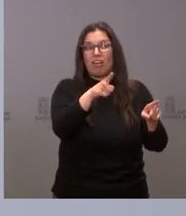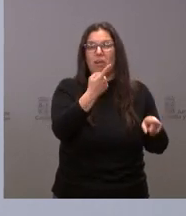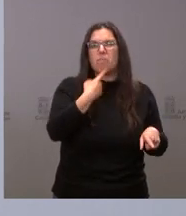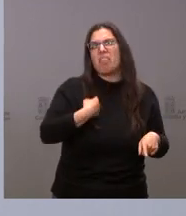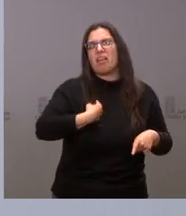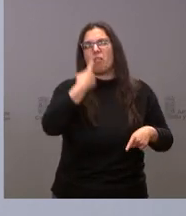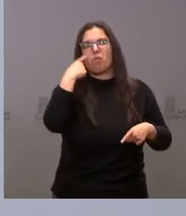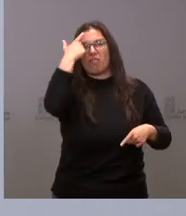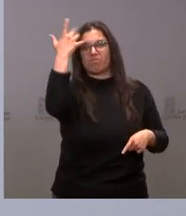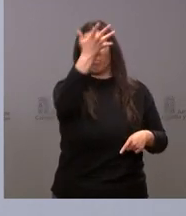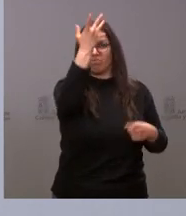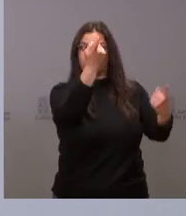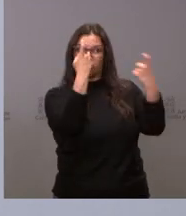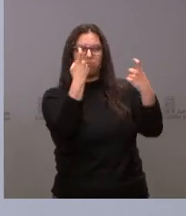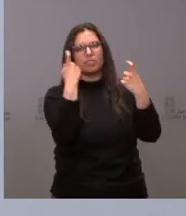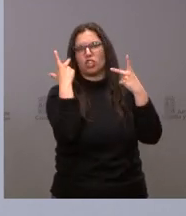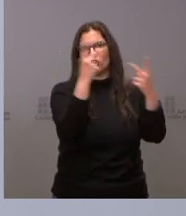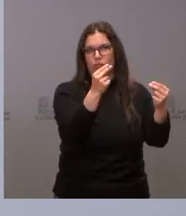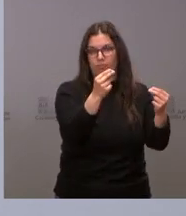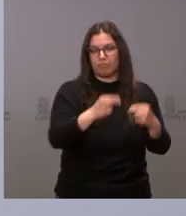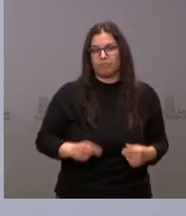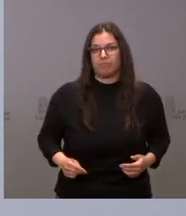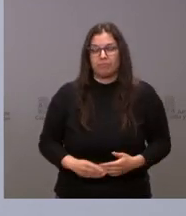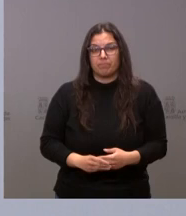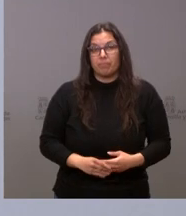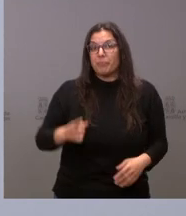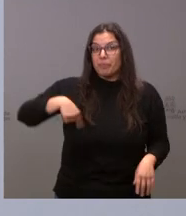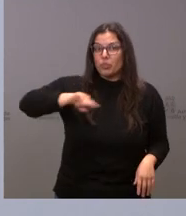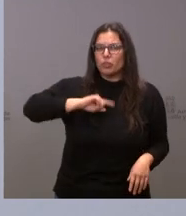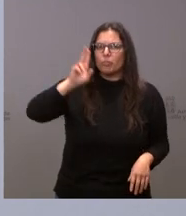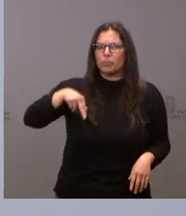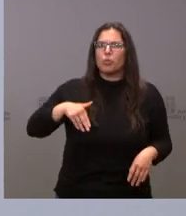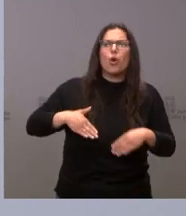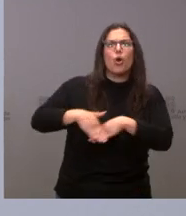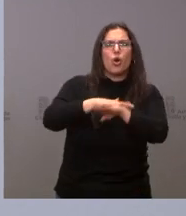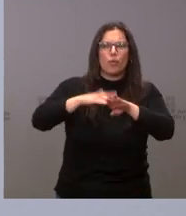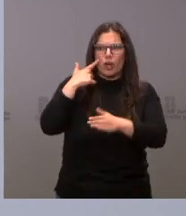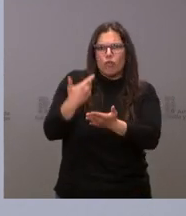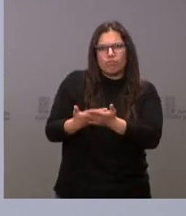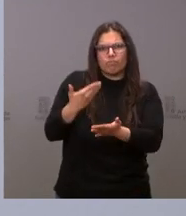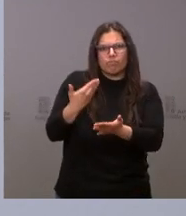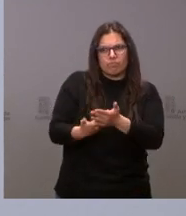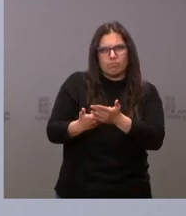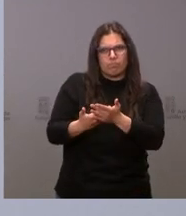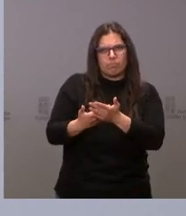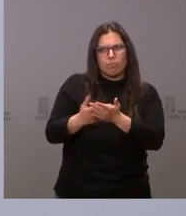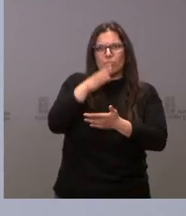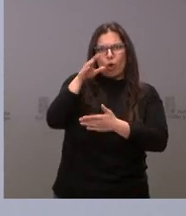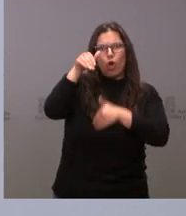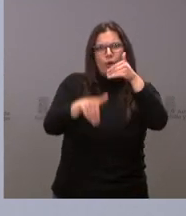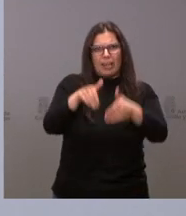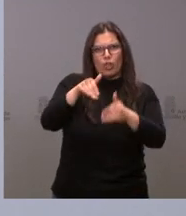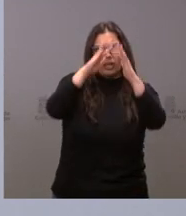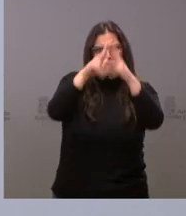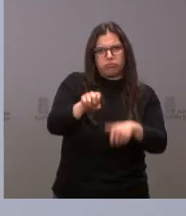vengan a dar lecciones de nada. Somos un gobierno legítimo queremos gobernar para